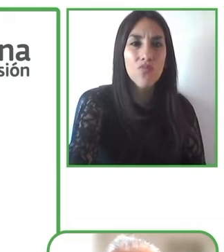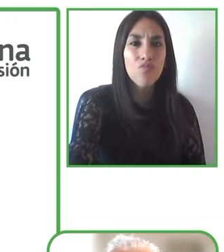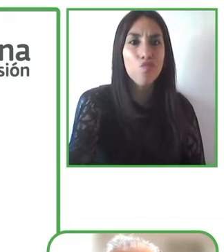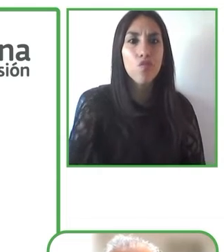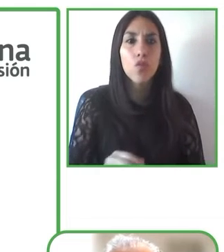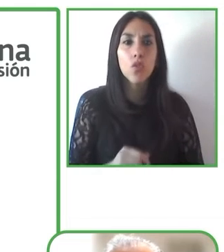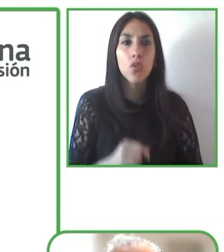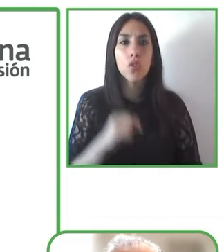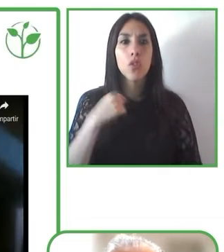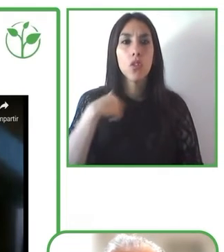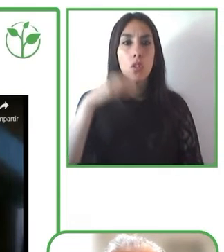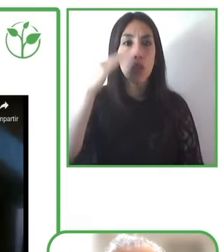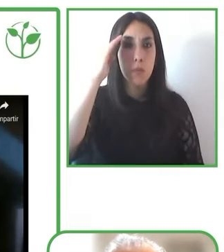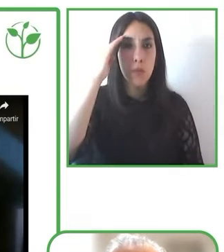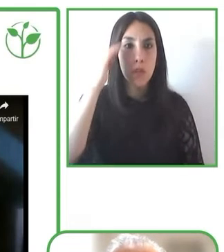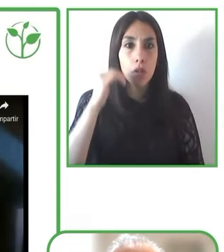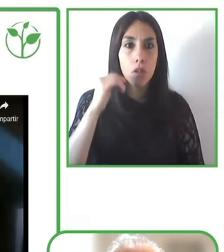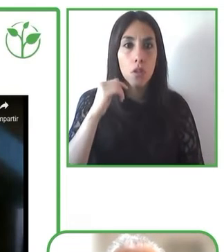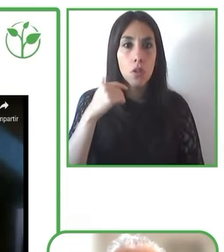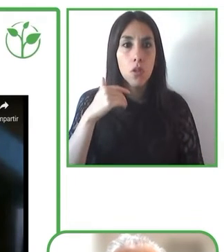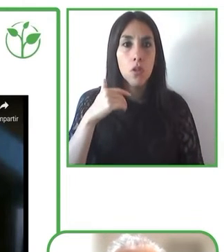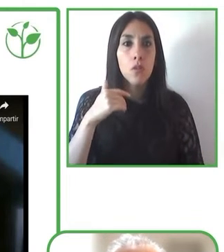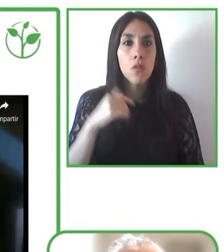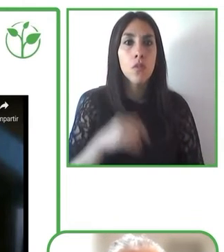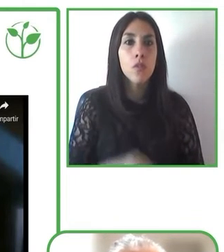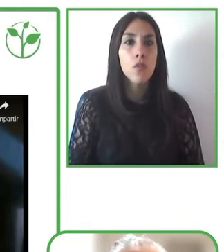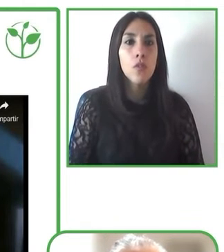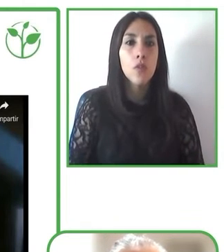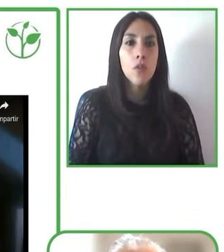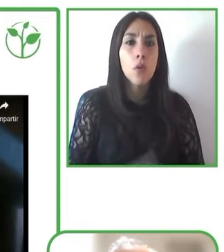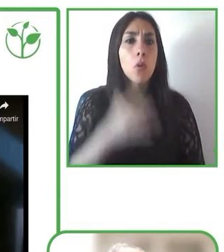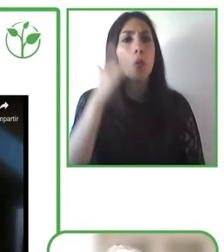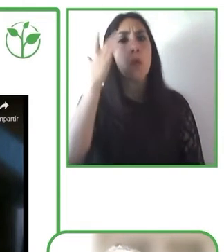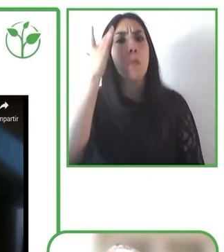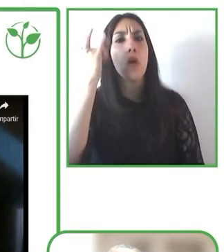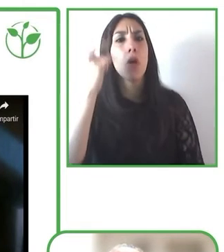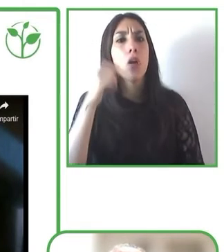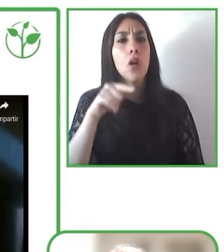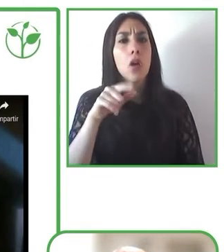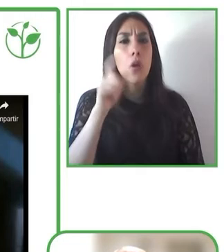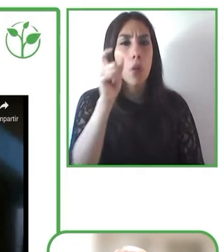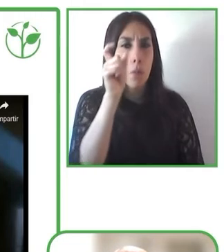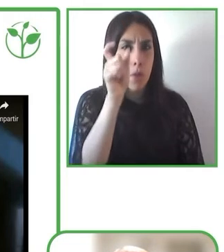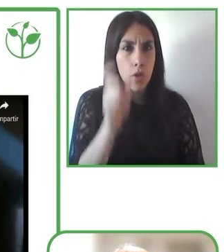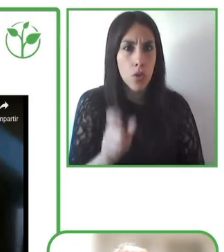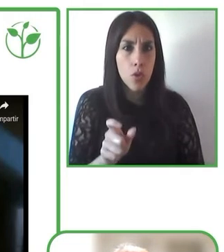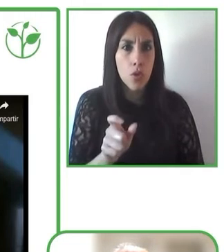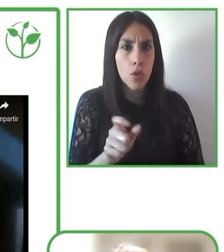entender porque están hechos con palabras difíciles. Pero antes que nada quería